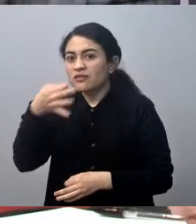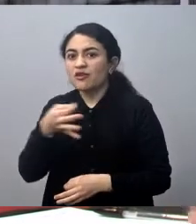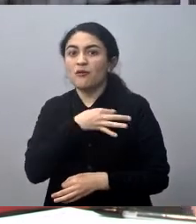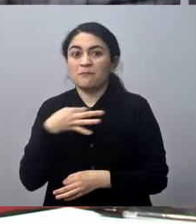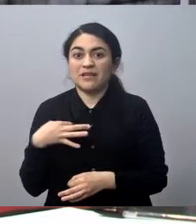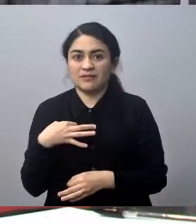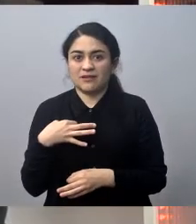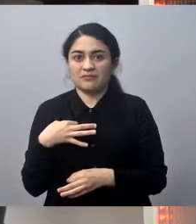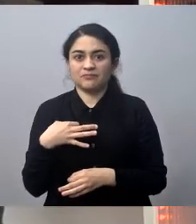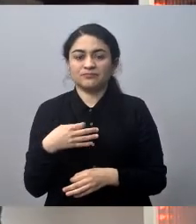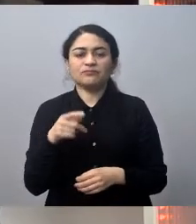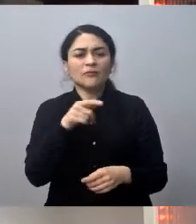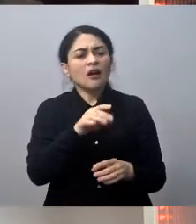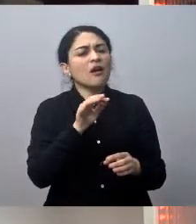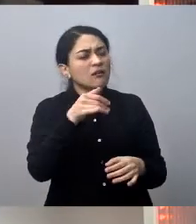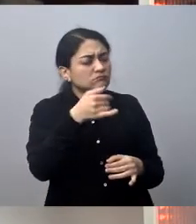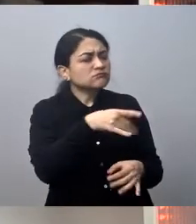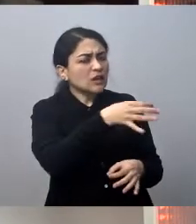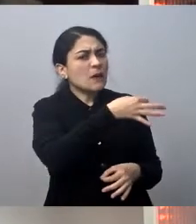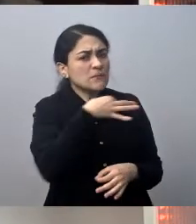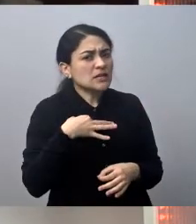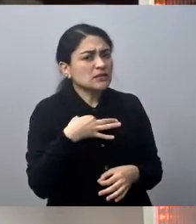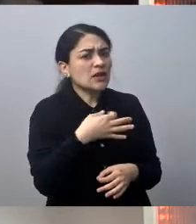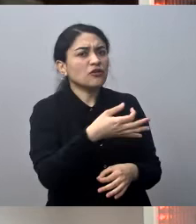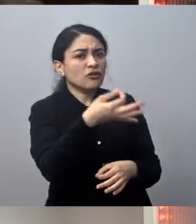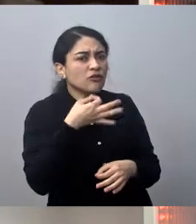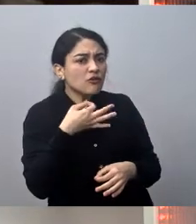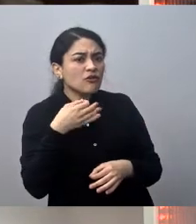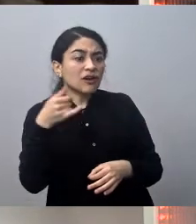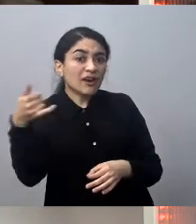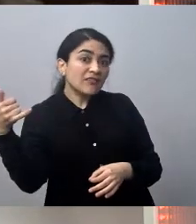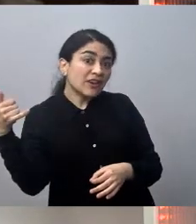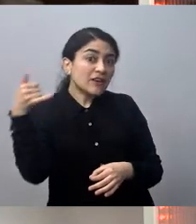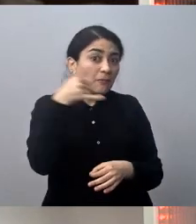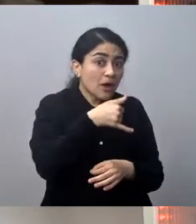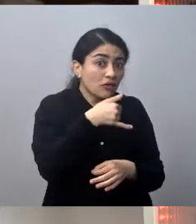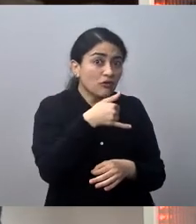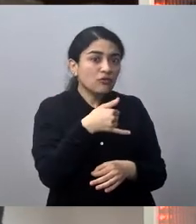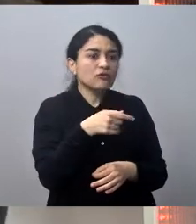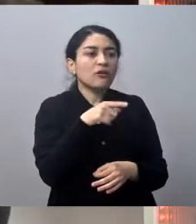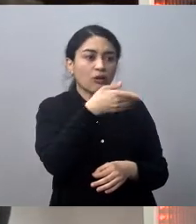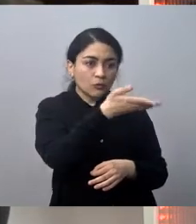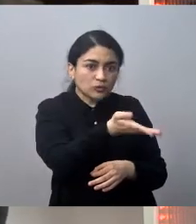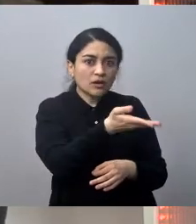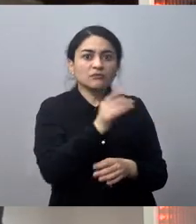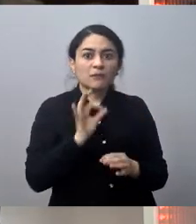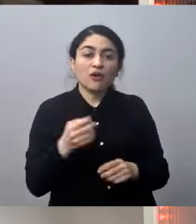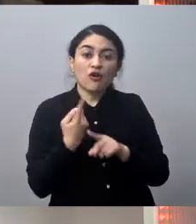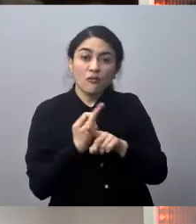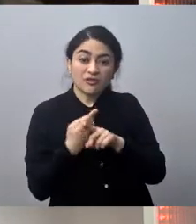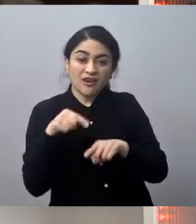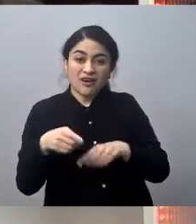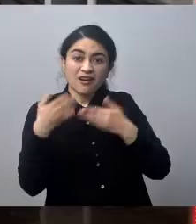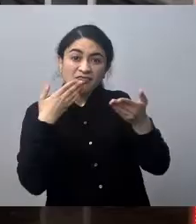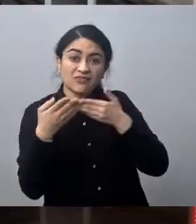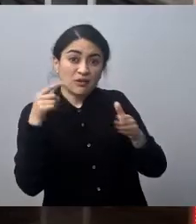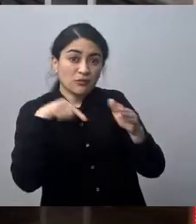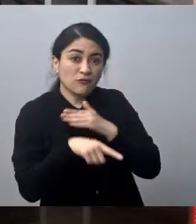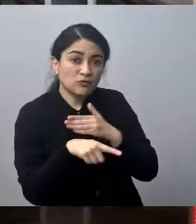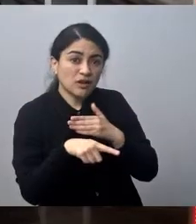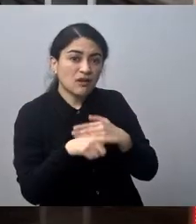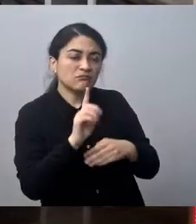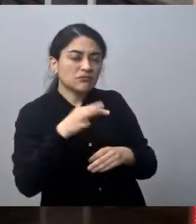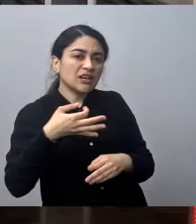ministra. Ahora, disculpe Oscar, la ministra nos señalaba que le había indicado en ese llamado telefónico, porque le insisto, conversó con nosotros, en una entrevista a fondo también,